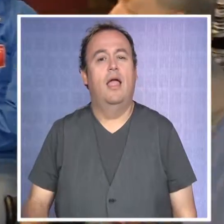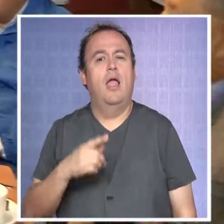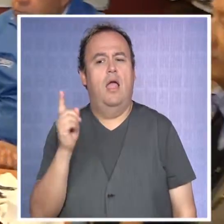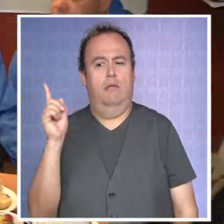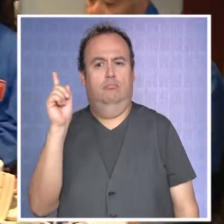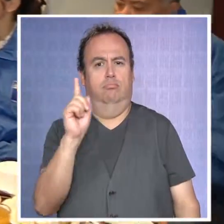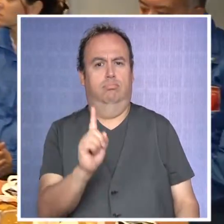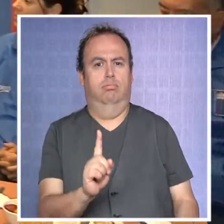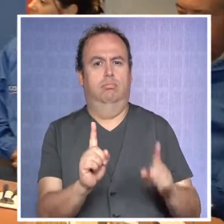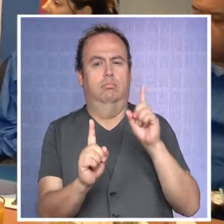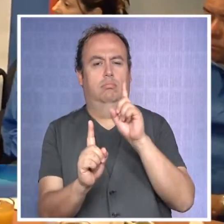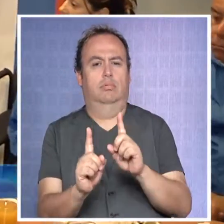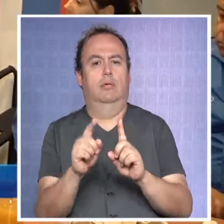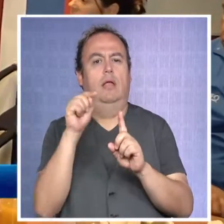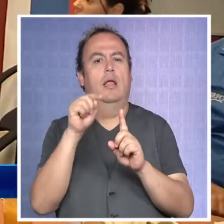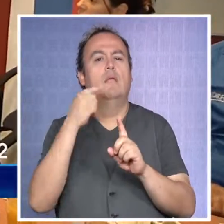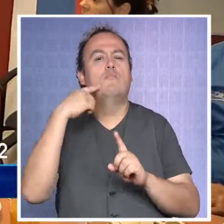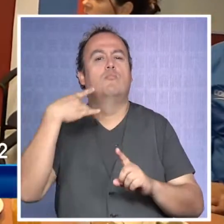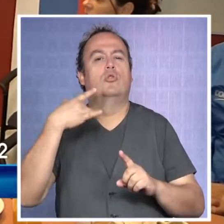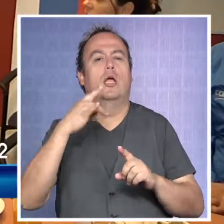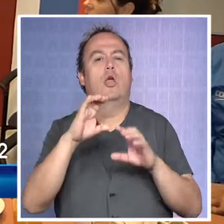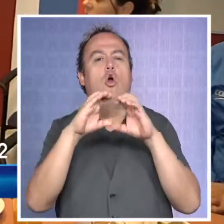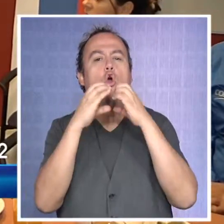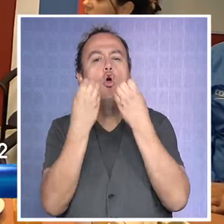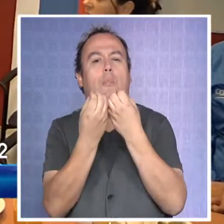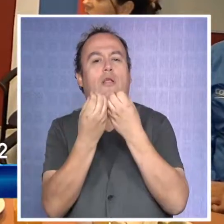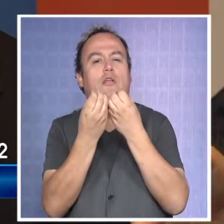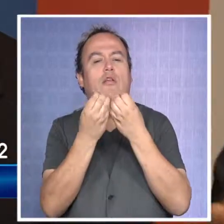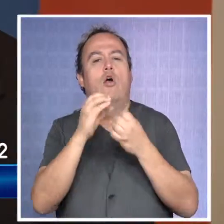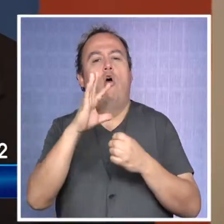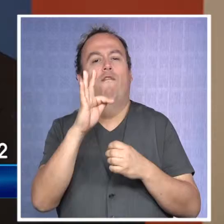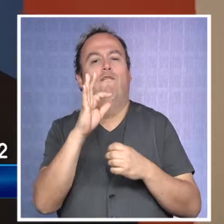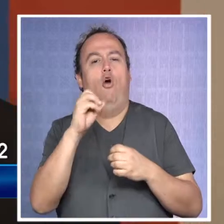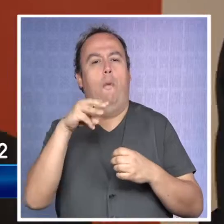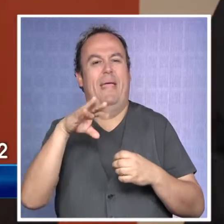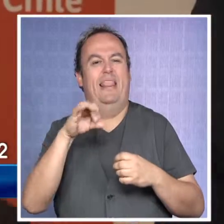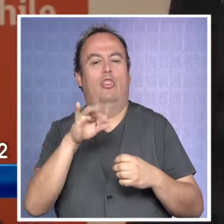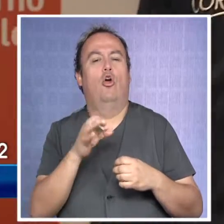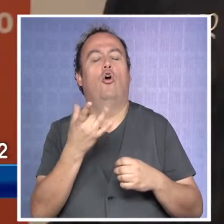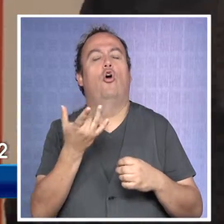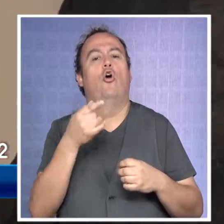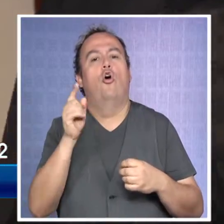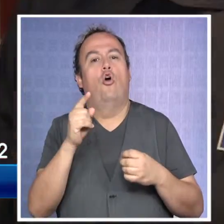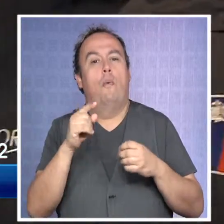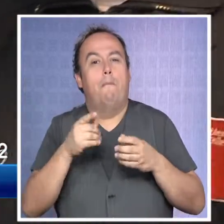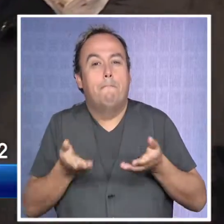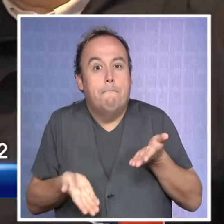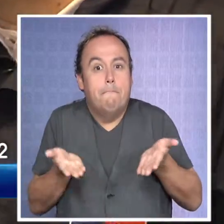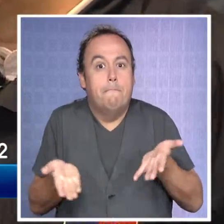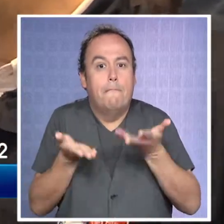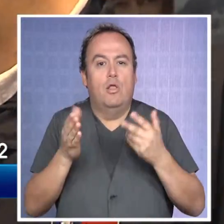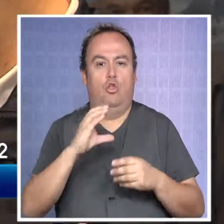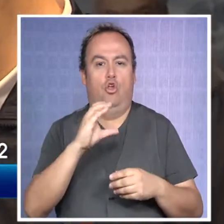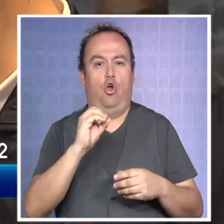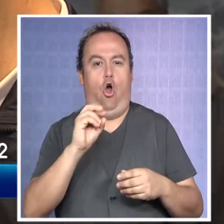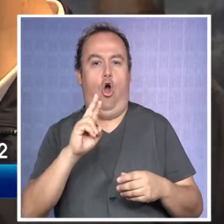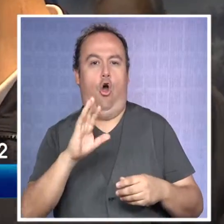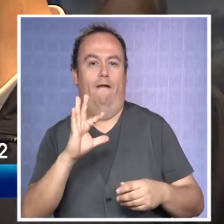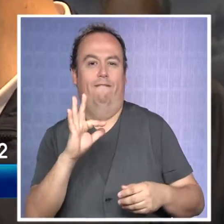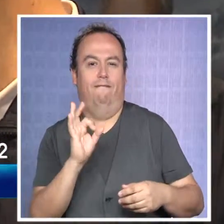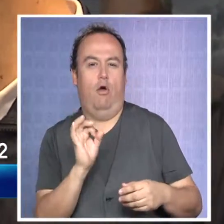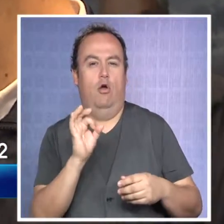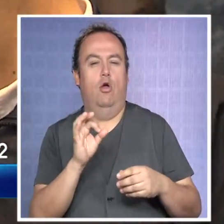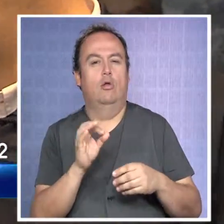La presencia e importancia de la Corporación de Fomento de la Producción, Corfo, surgida como instancia estatal